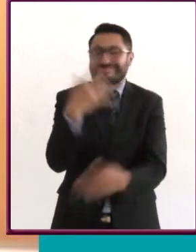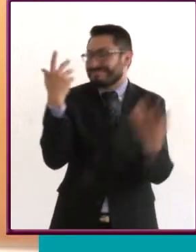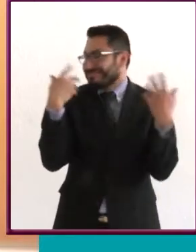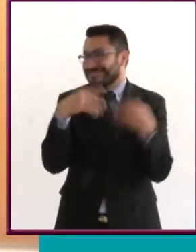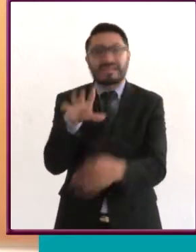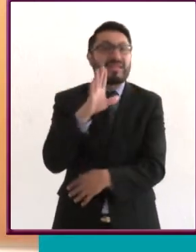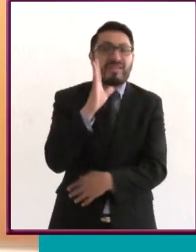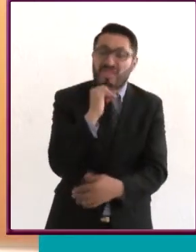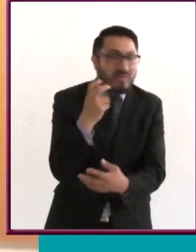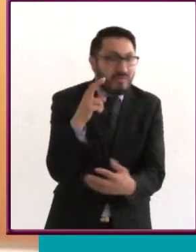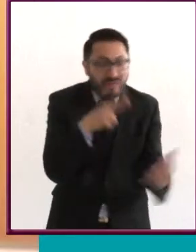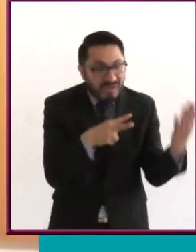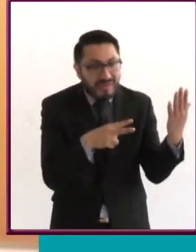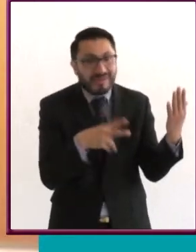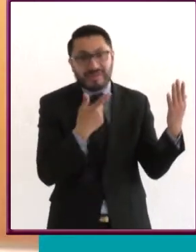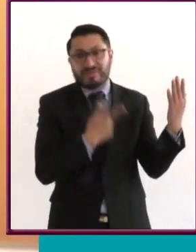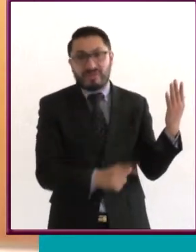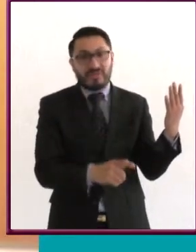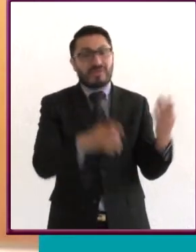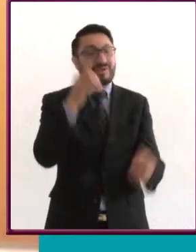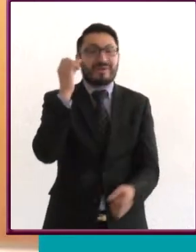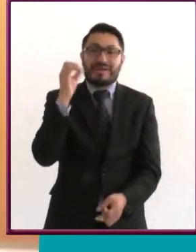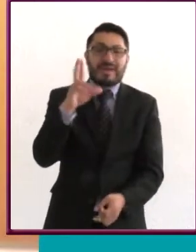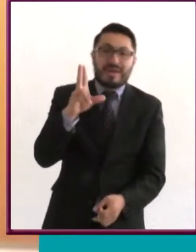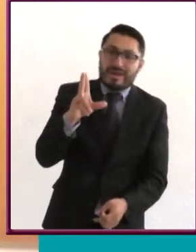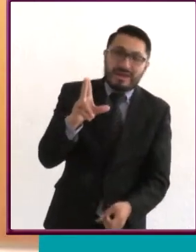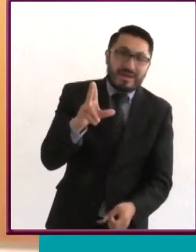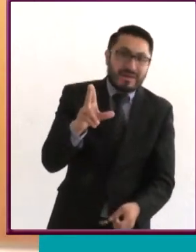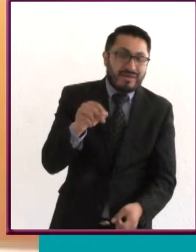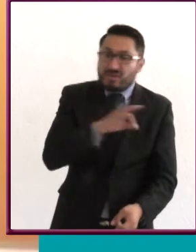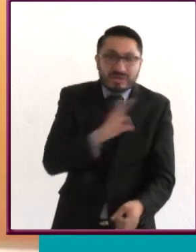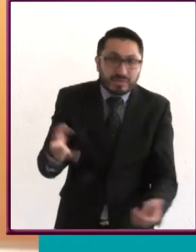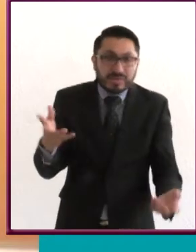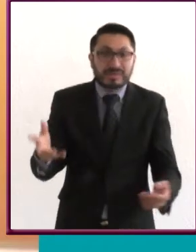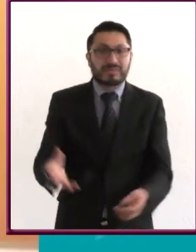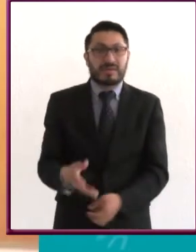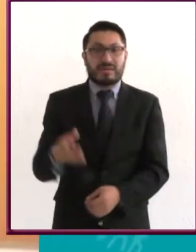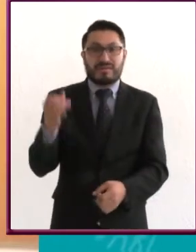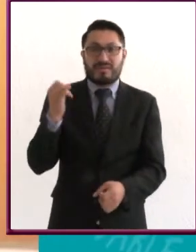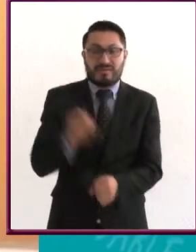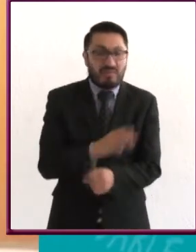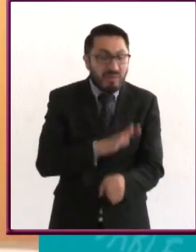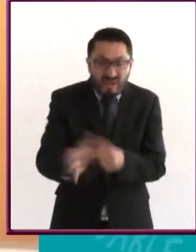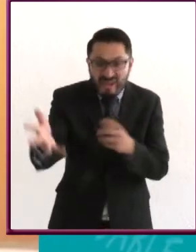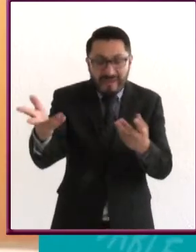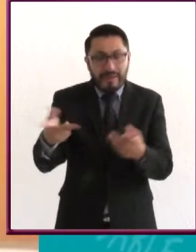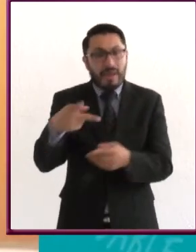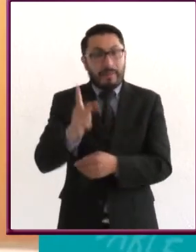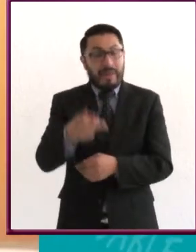Quizás no les guste lo que vean, pero saben que tomar el primer paso es lo que importa.